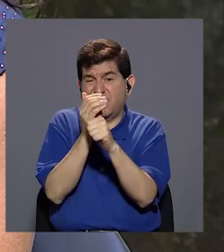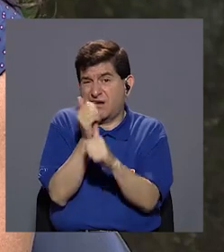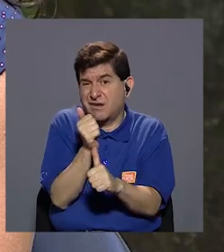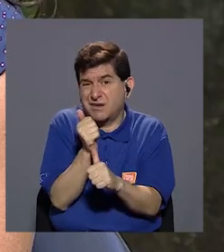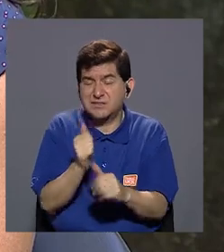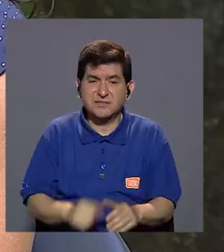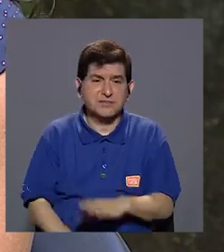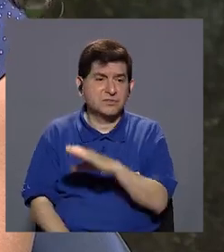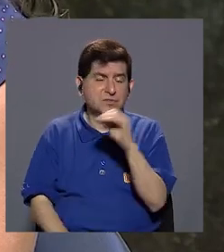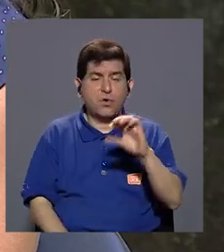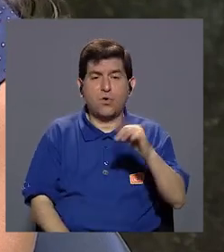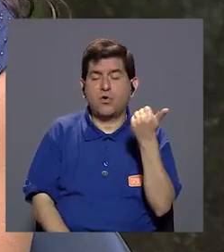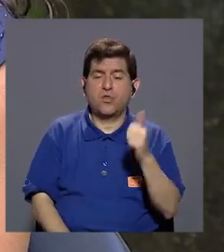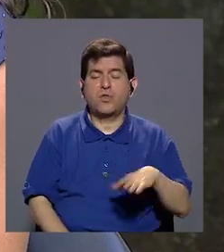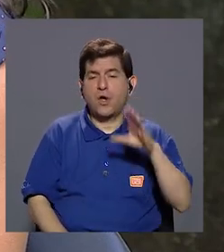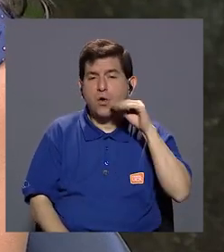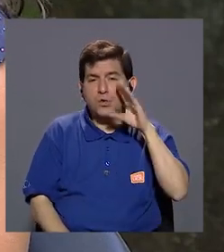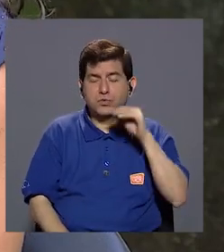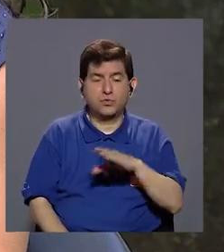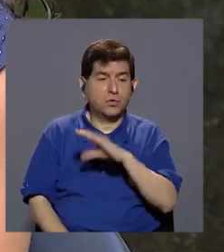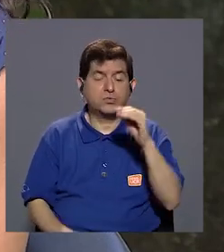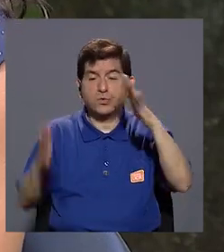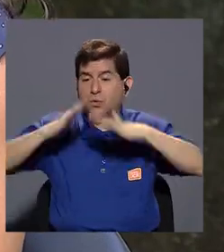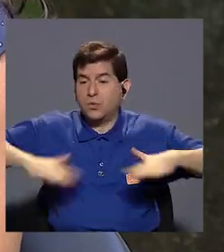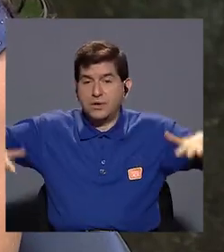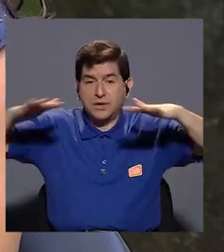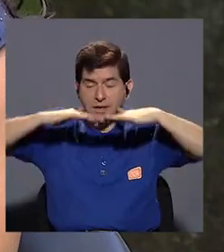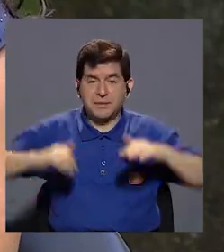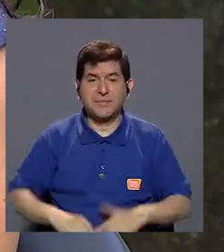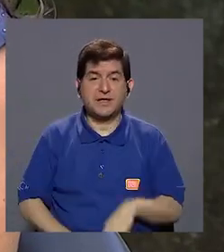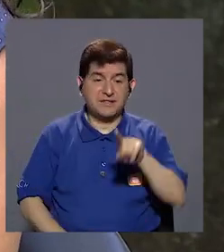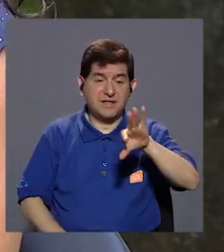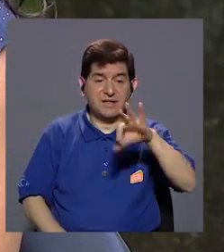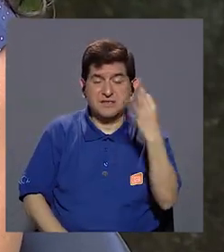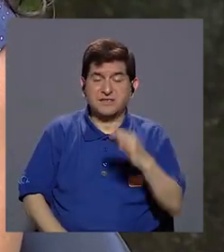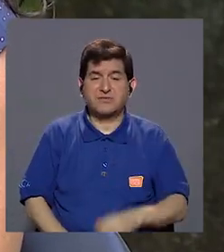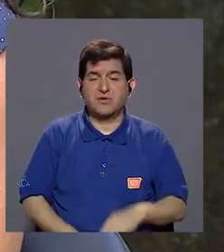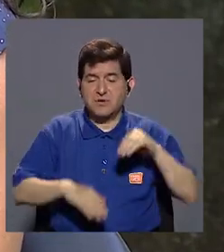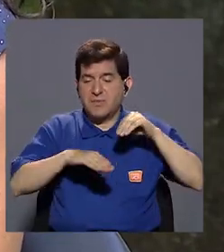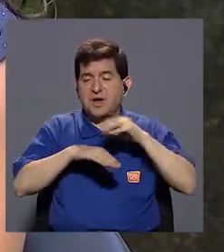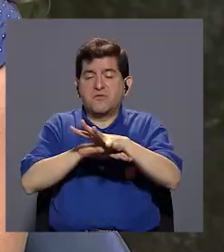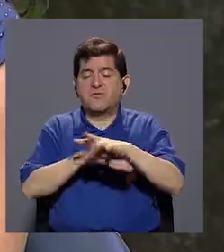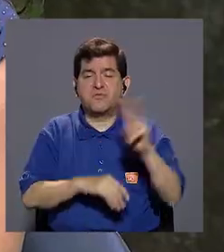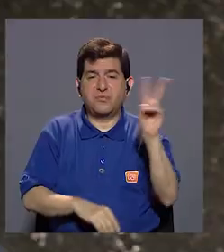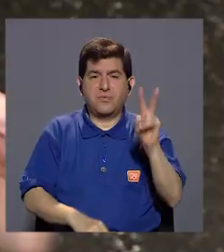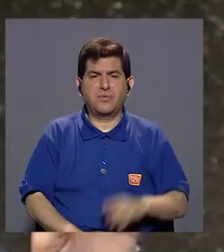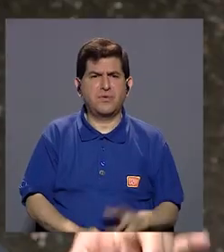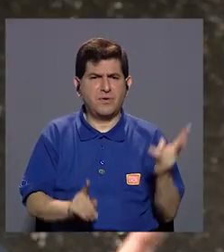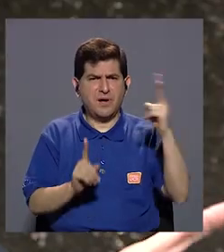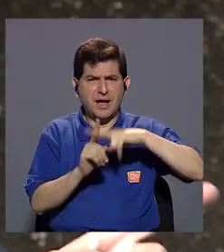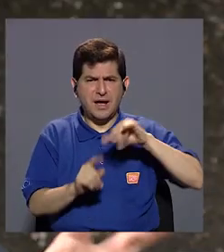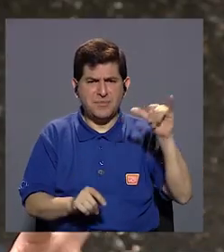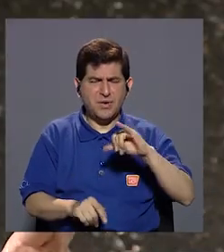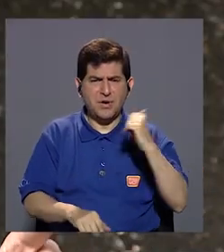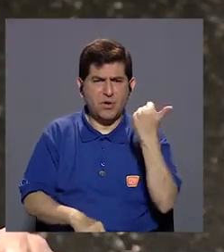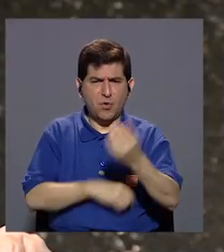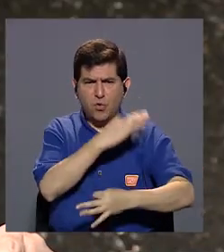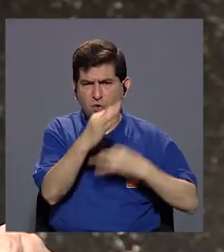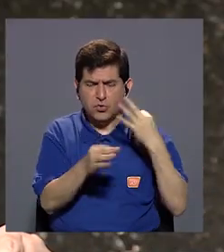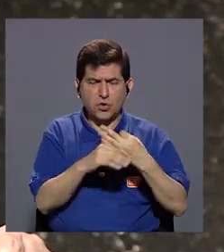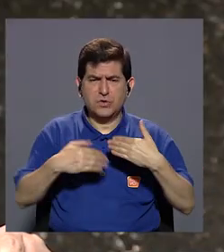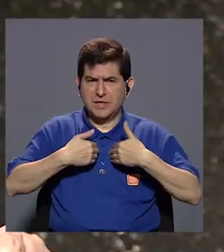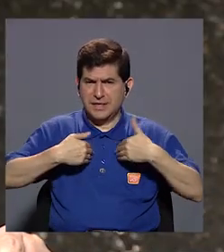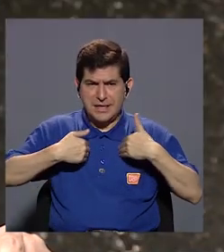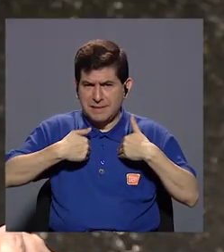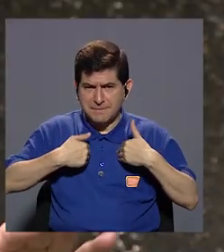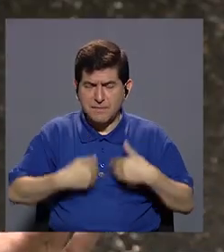¿verdad? De otros perros, ¿verdad? O del ambiente y así adquieren los virus. Entonces, es ¿Eso aplica también para otro tipo de